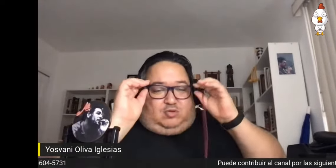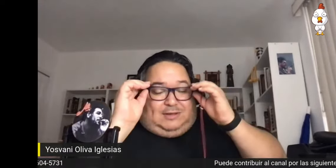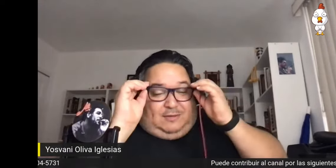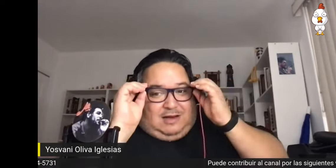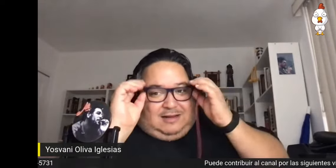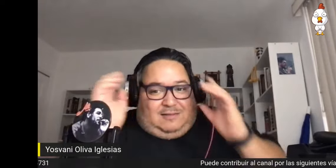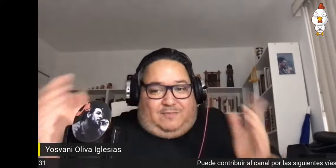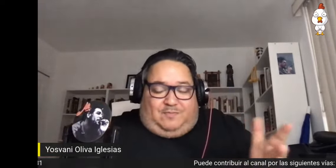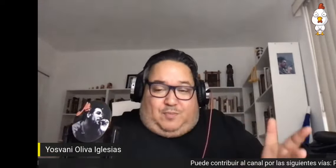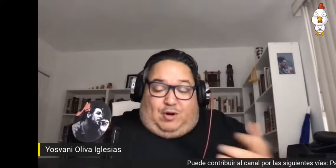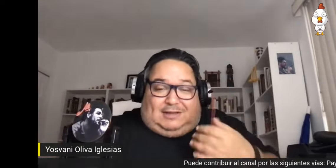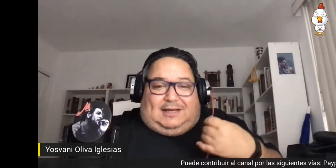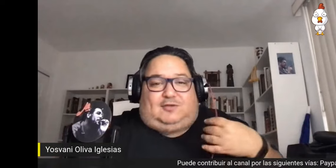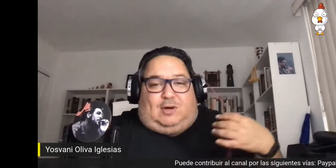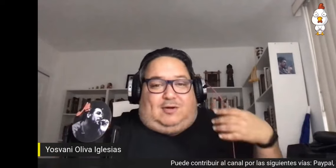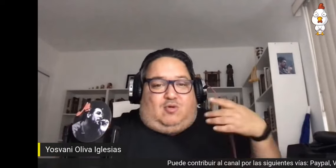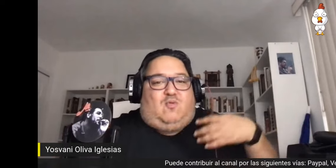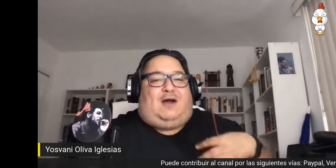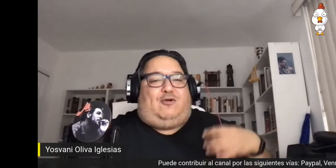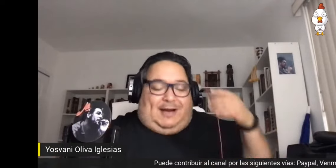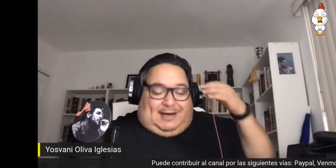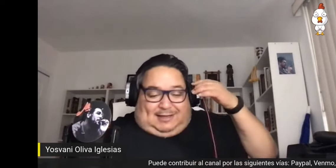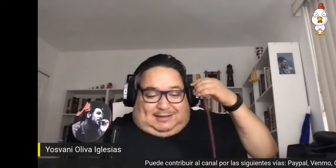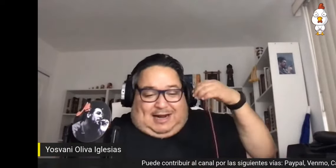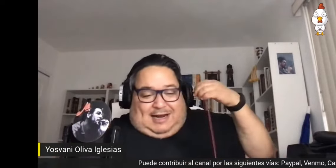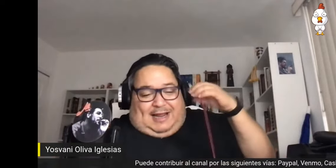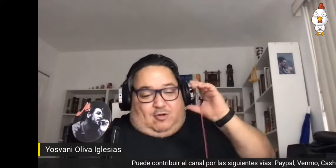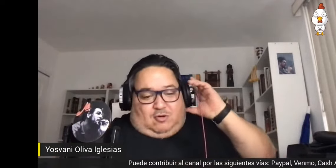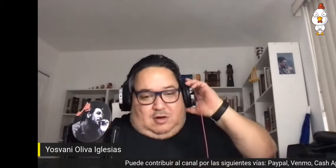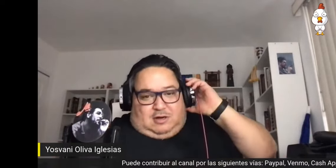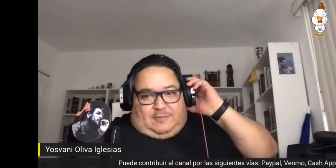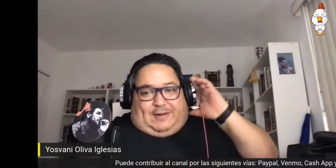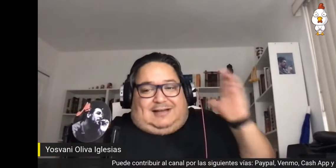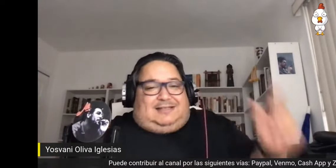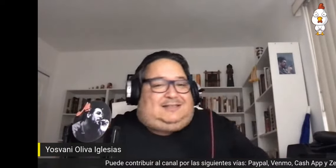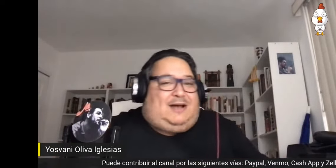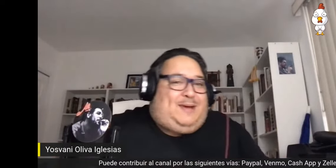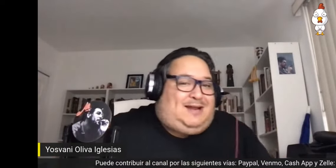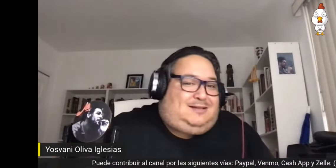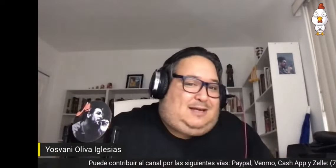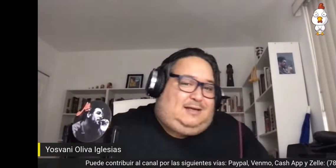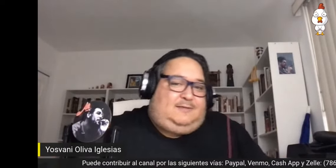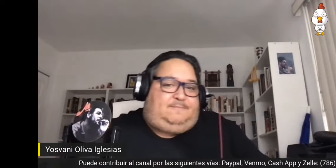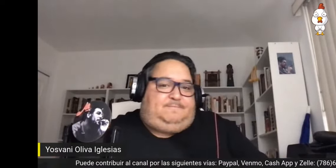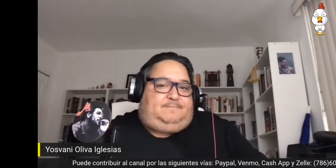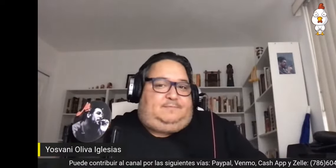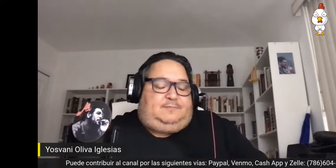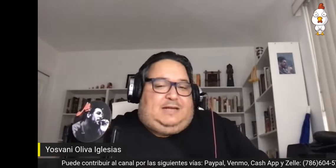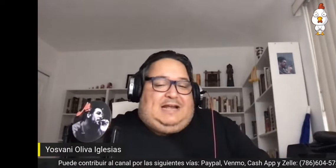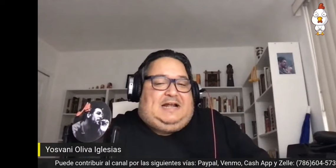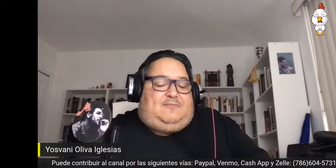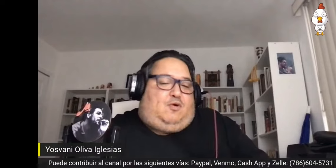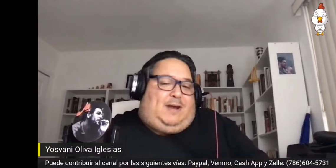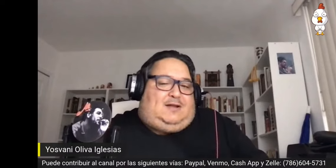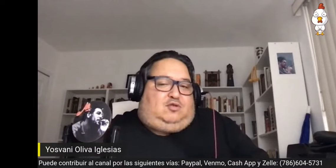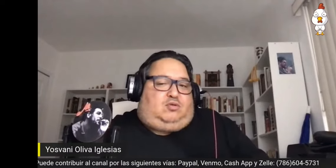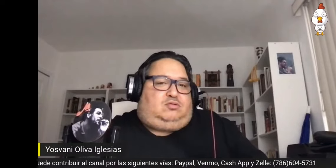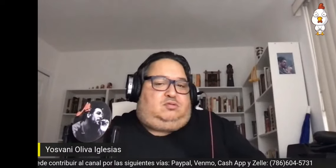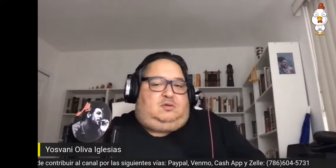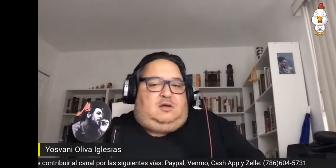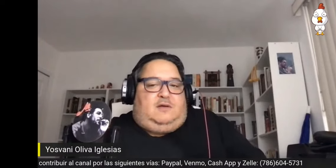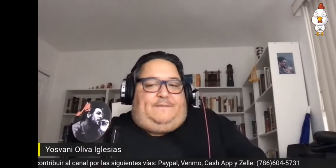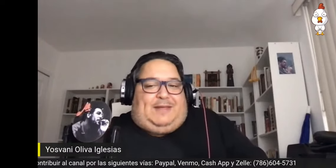por intelectuales cubanos en el extranjero precisamente en el